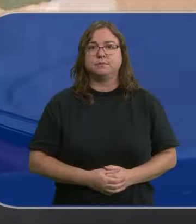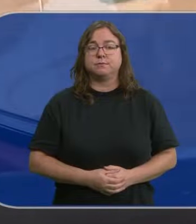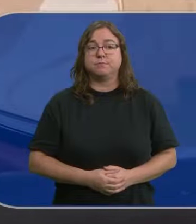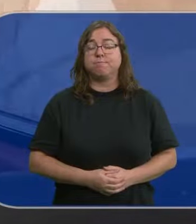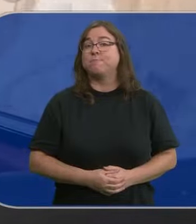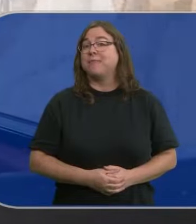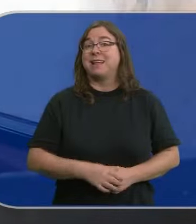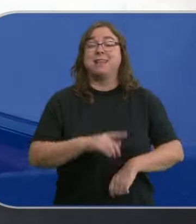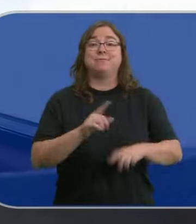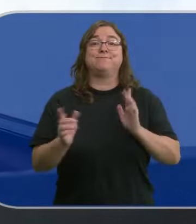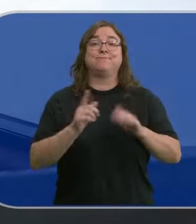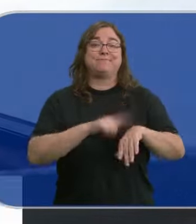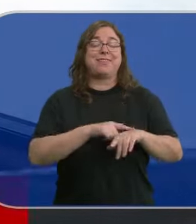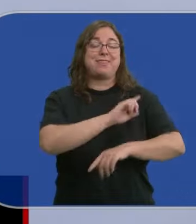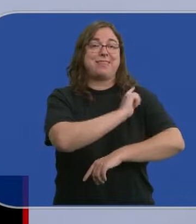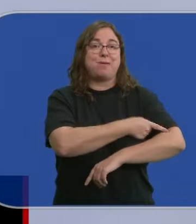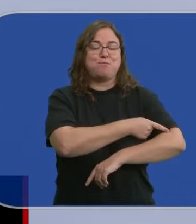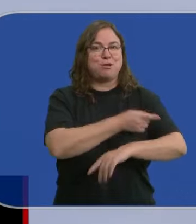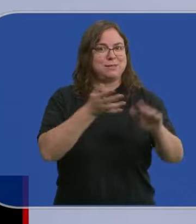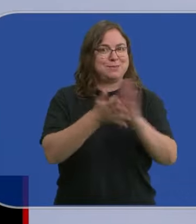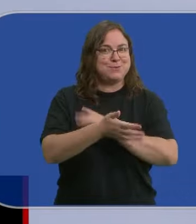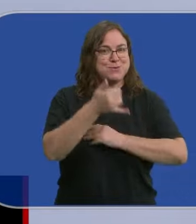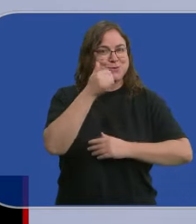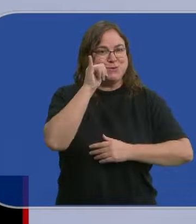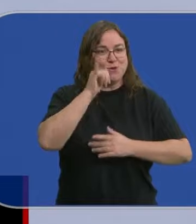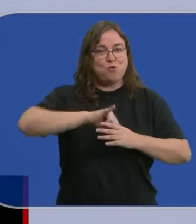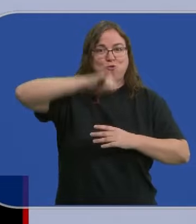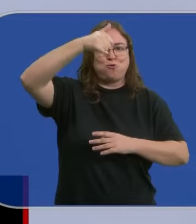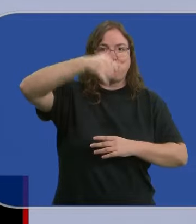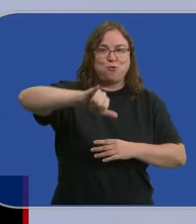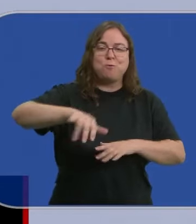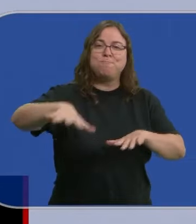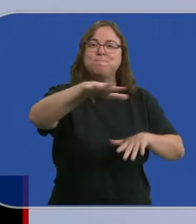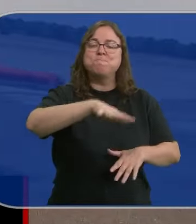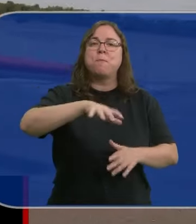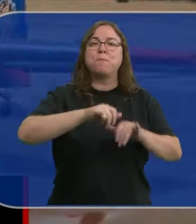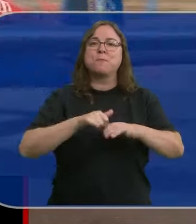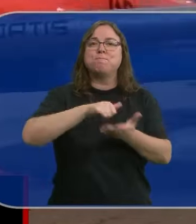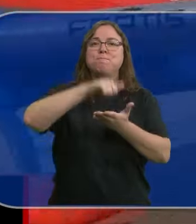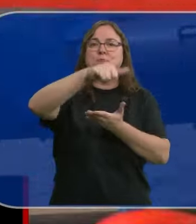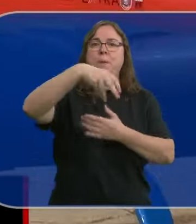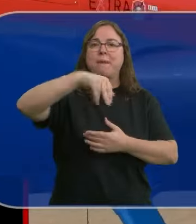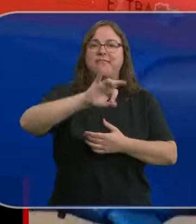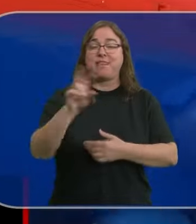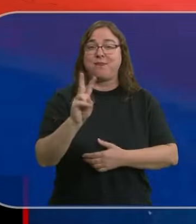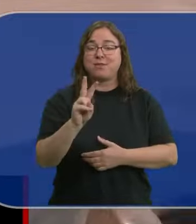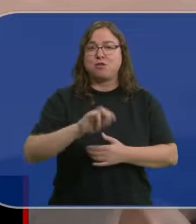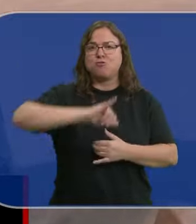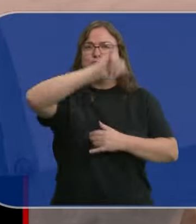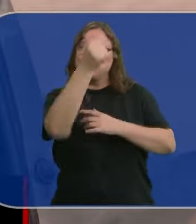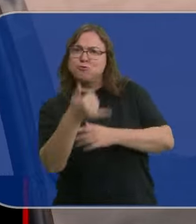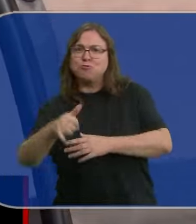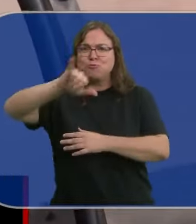Y en nuestro tiempo de deportes les propondremos omociones de altura. El aeródromo de Matilla en Valladolid acogió el Campeonato de España de vuelos